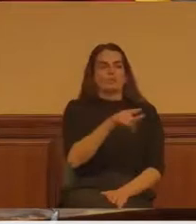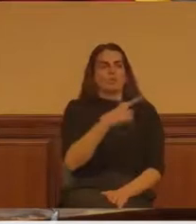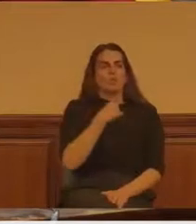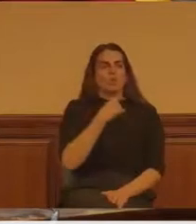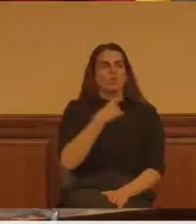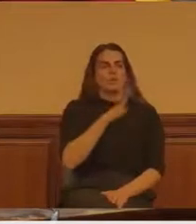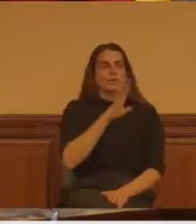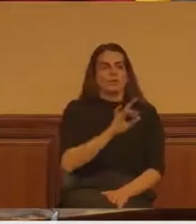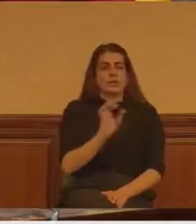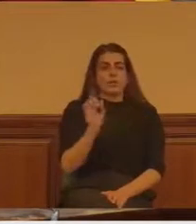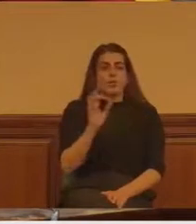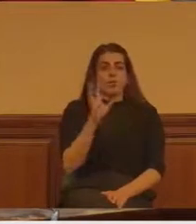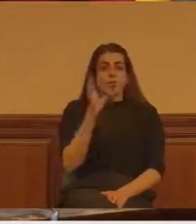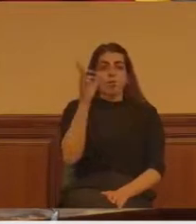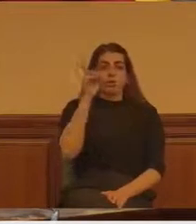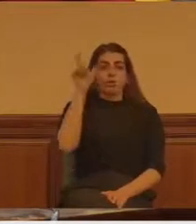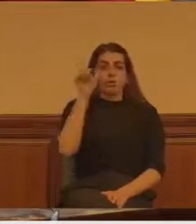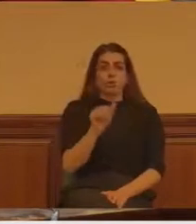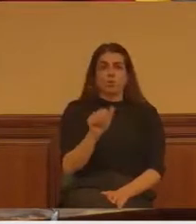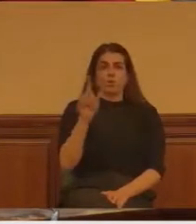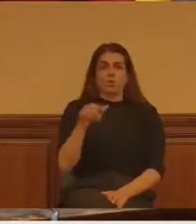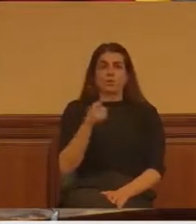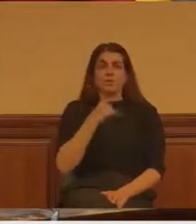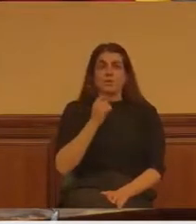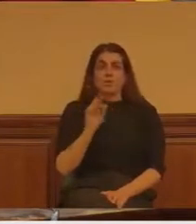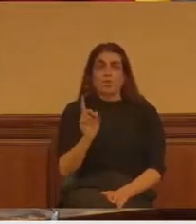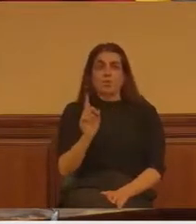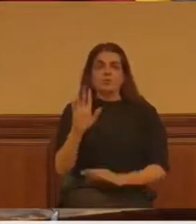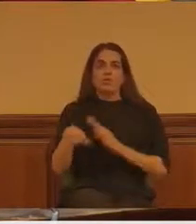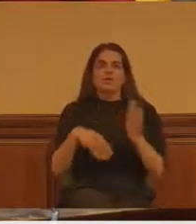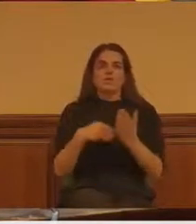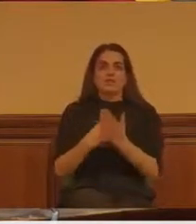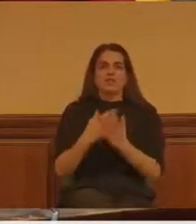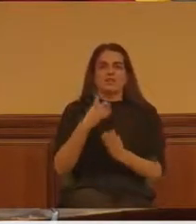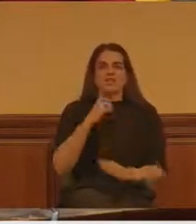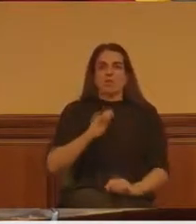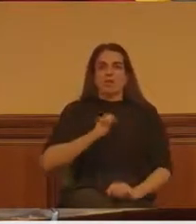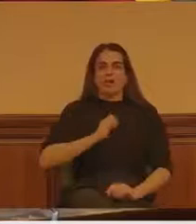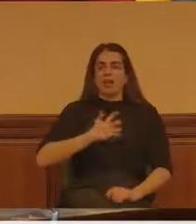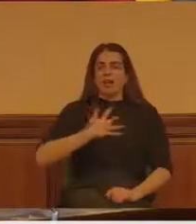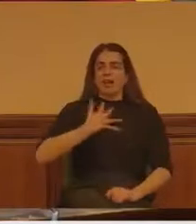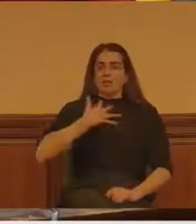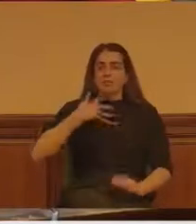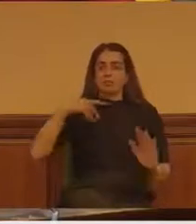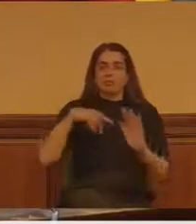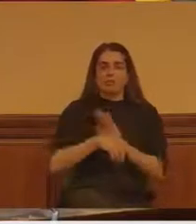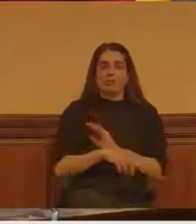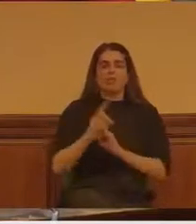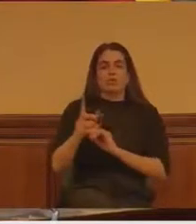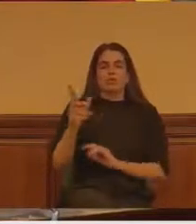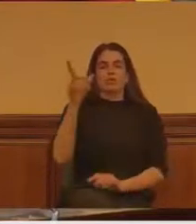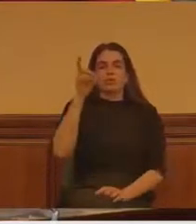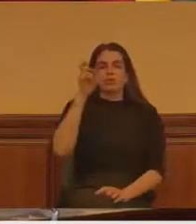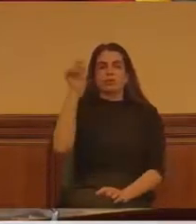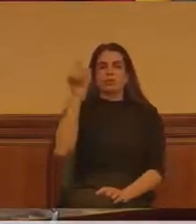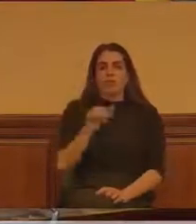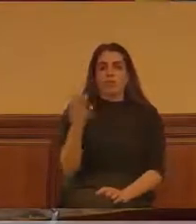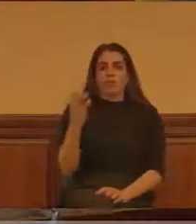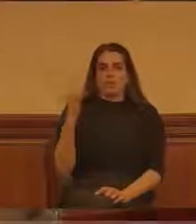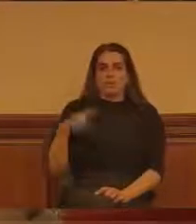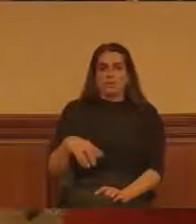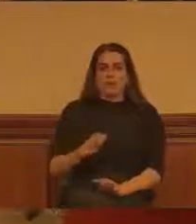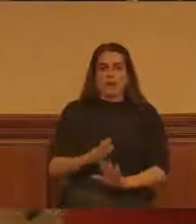escuchar aquello que nos disgusta e incluso nos repugna profundamente? Nada más. Creo.